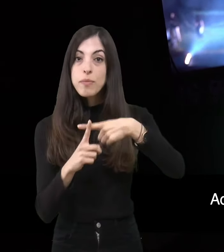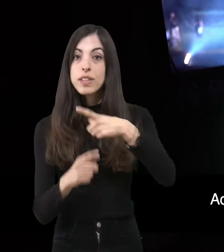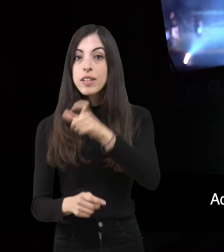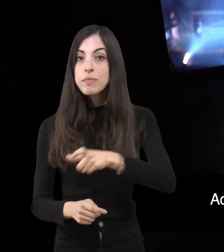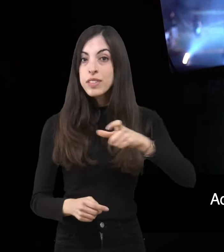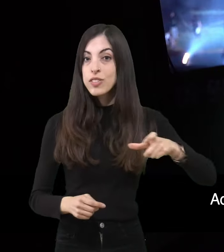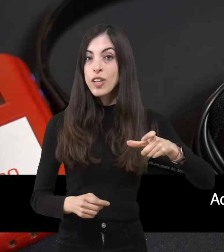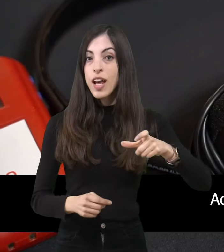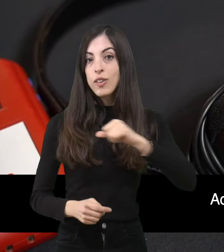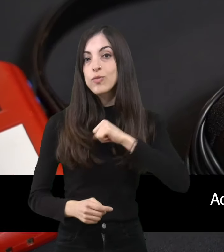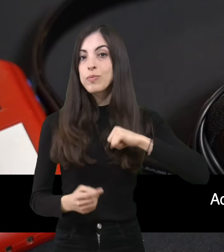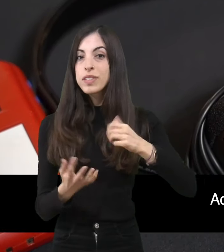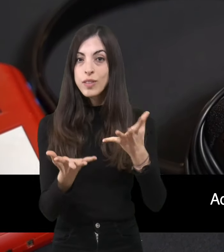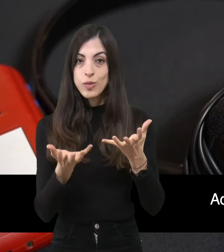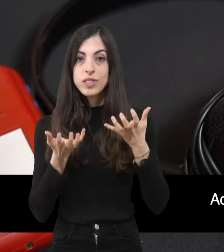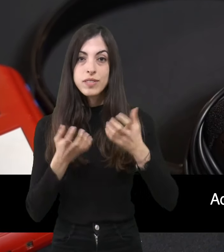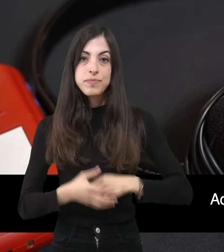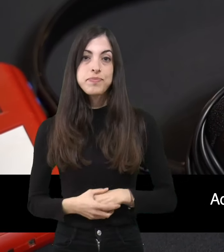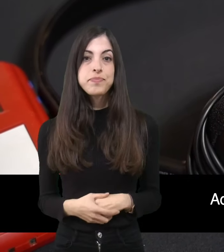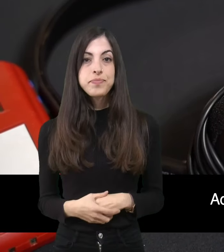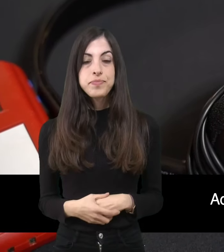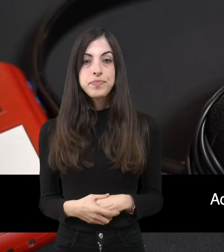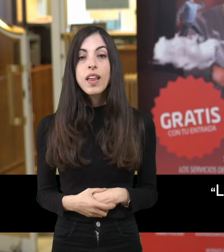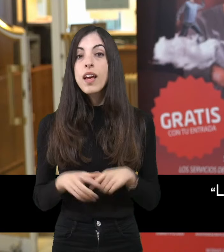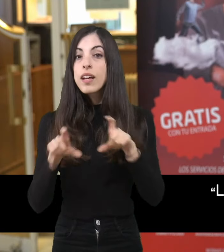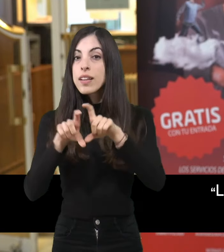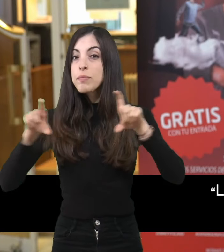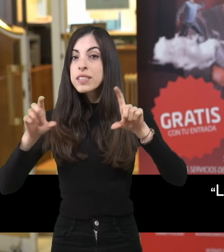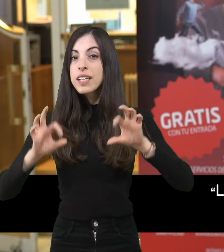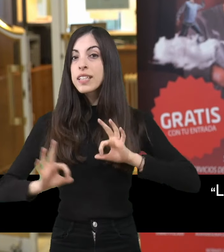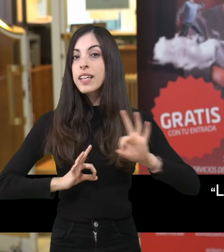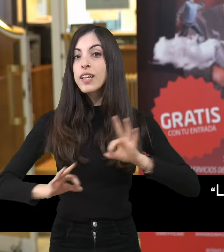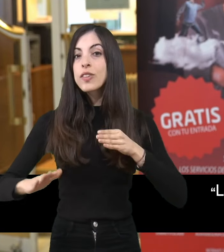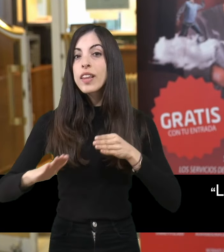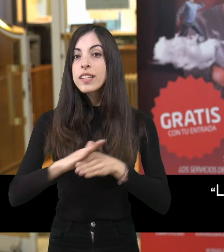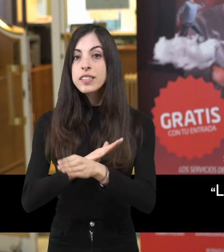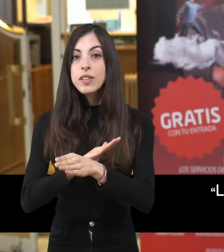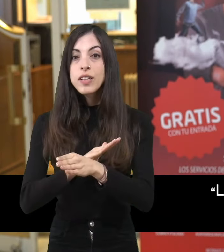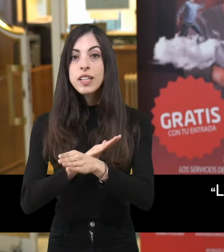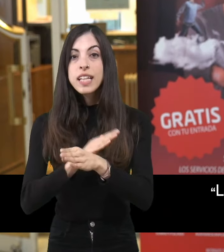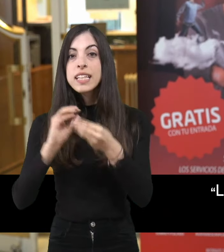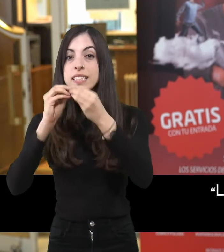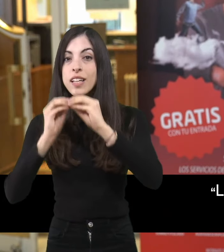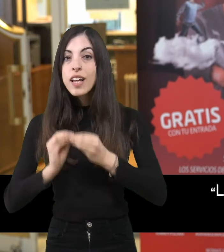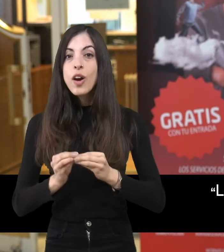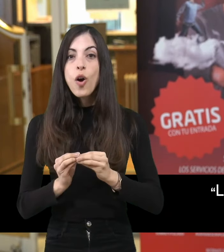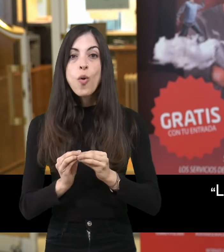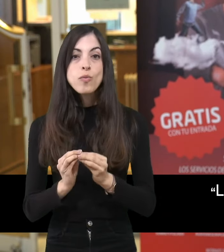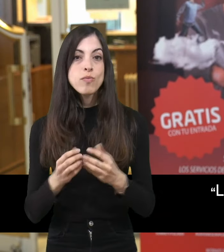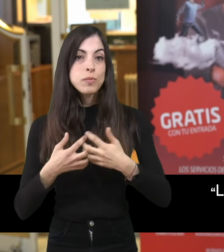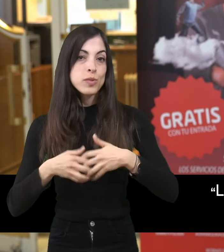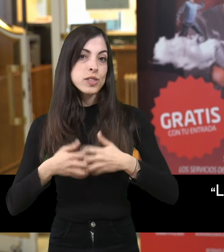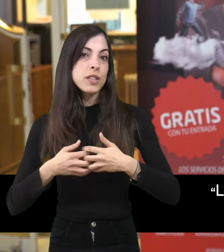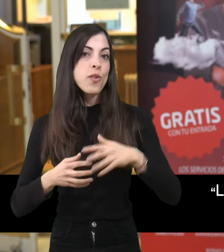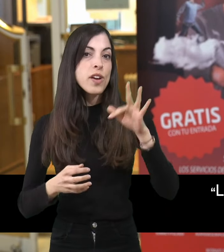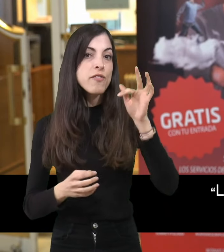Además, las personas consiguen así una mayor autonomía. La empresa Teatro Ascensible instala un transmisor